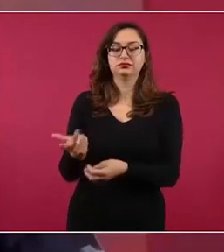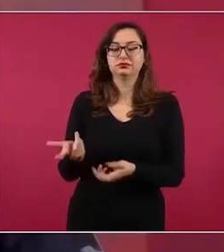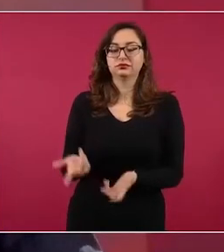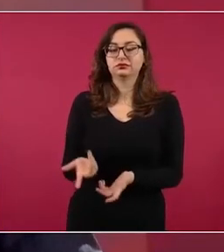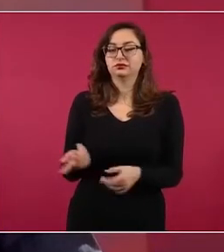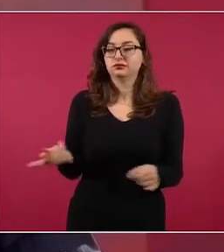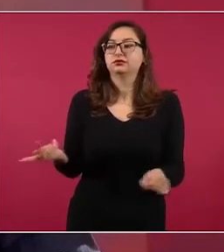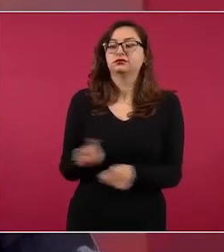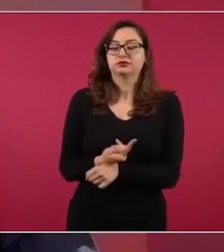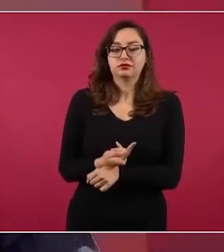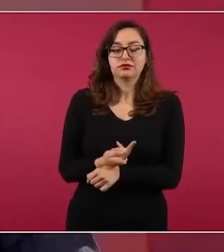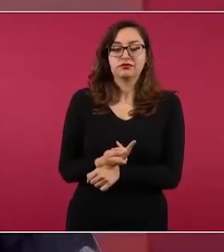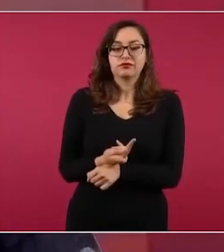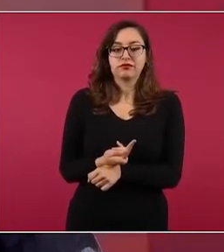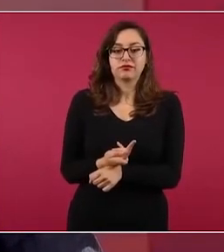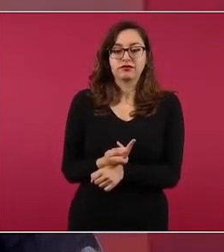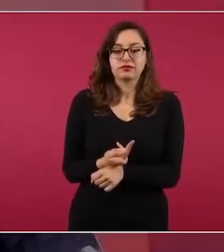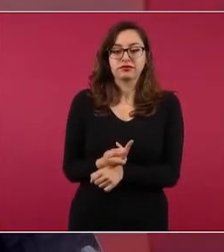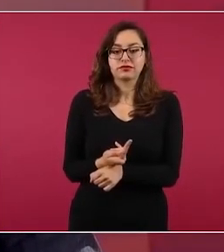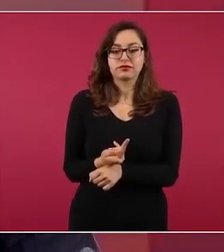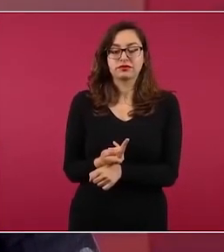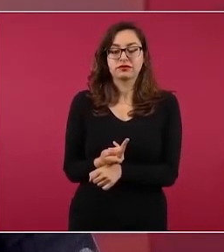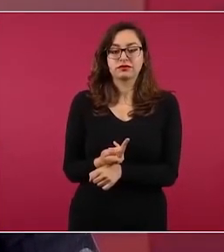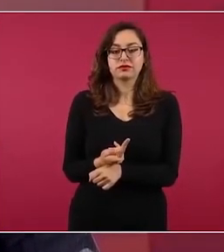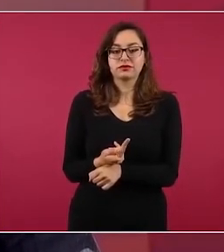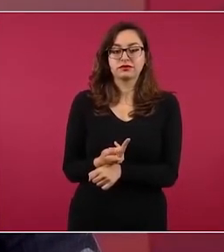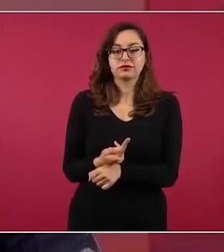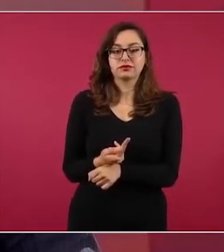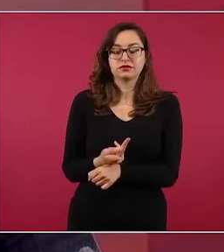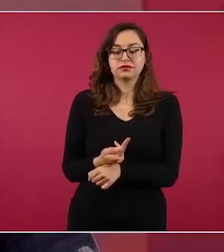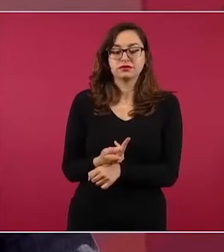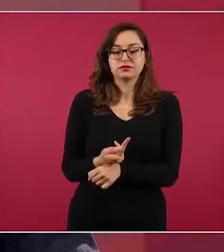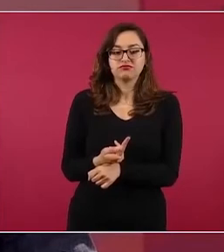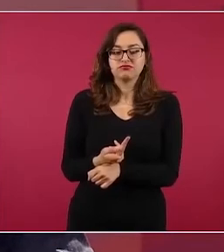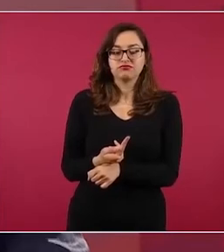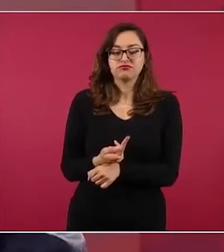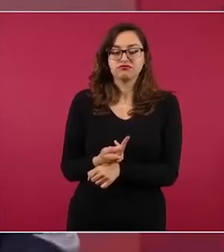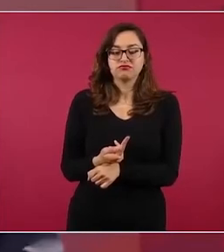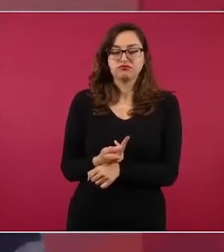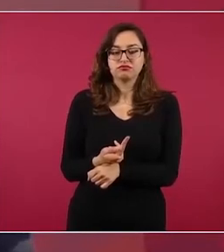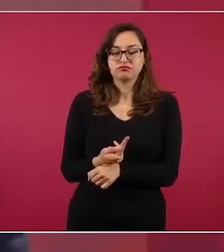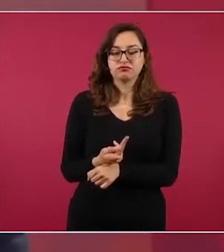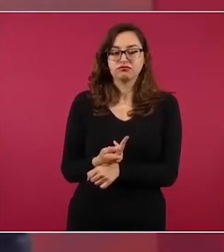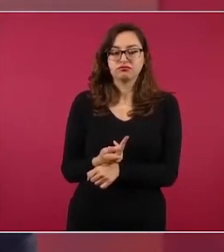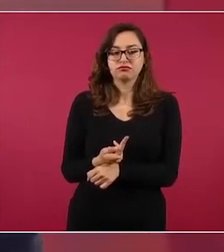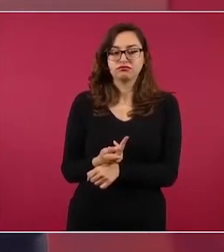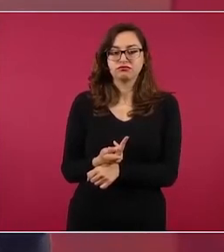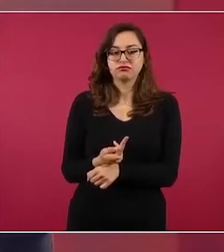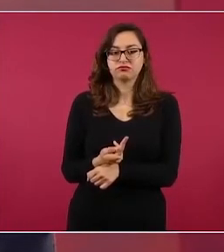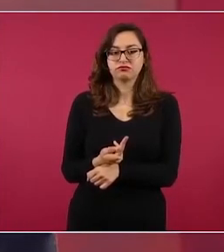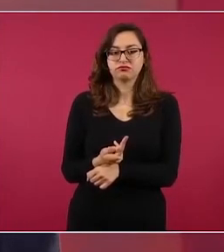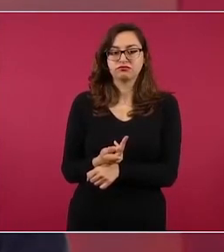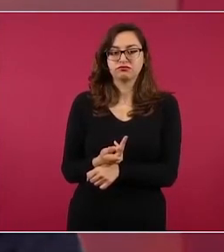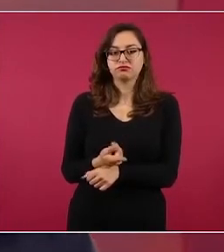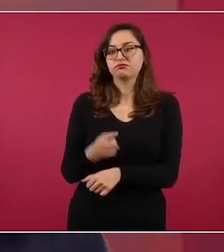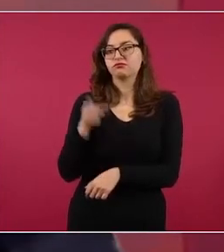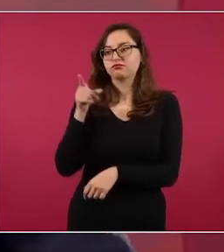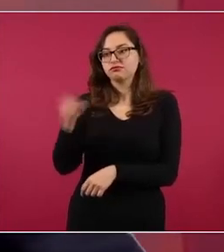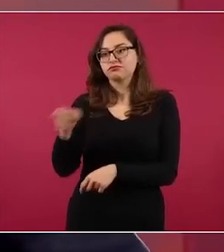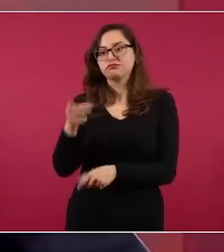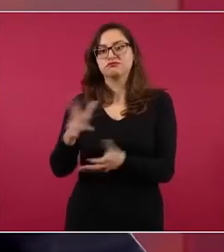a el que fue secretario de Hacienda,